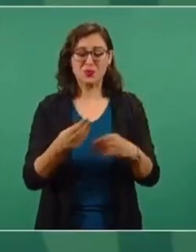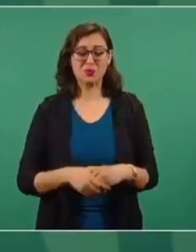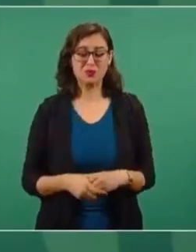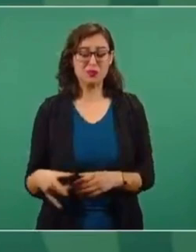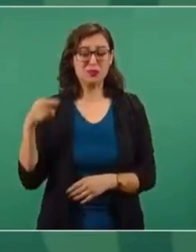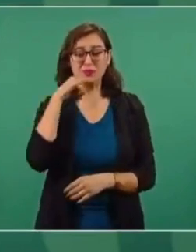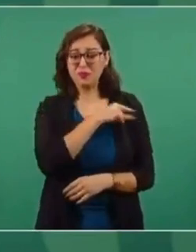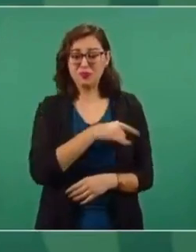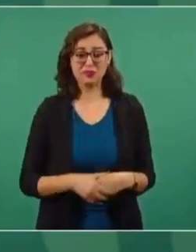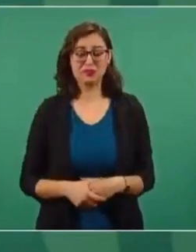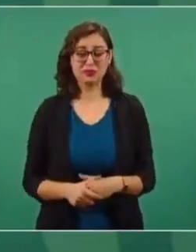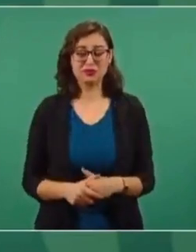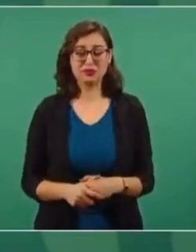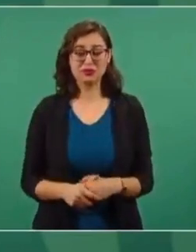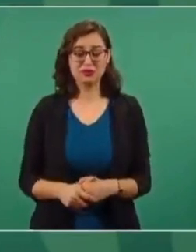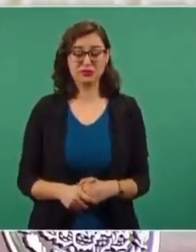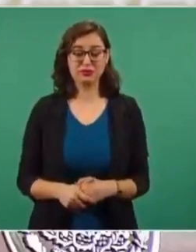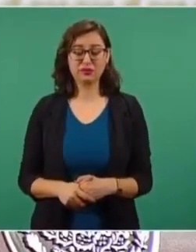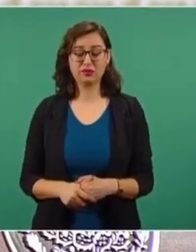hipócritas.